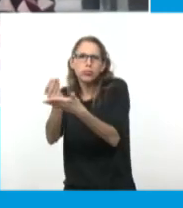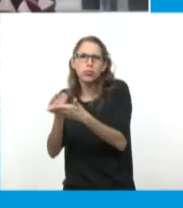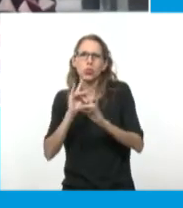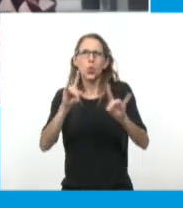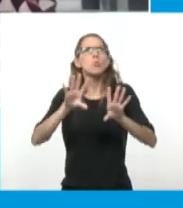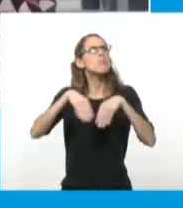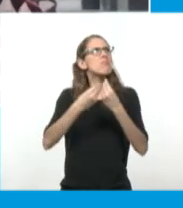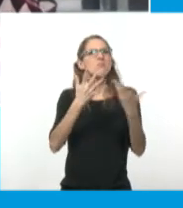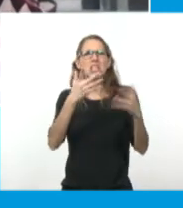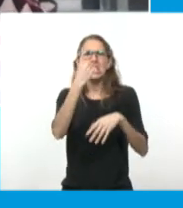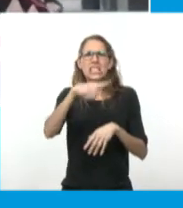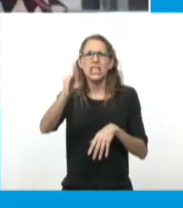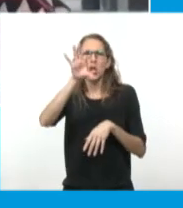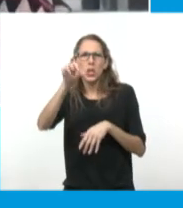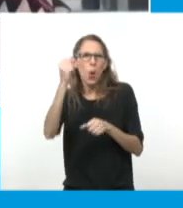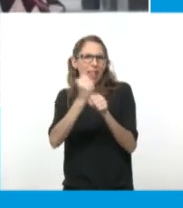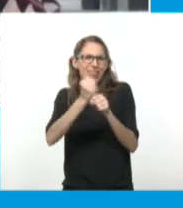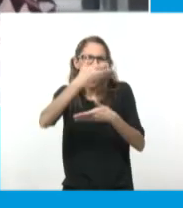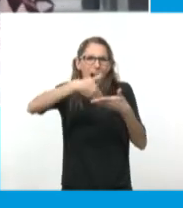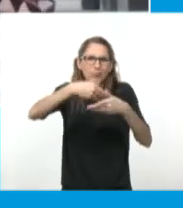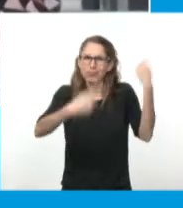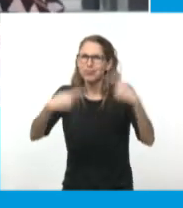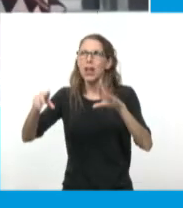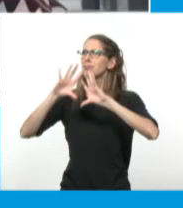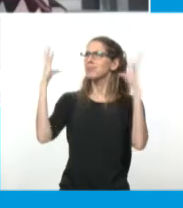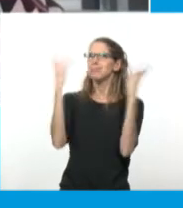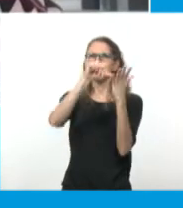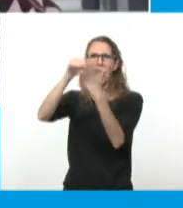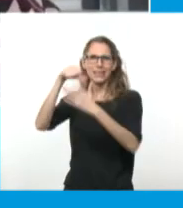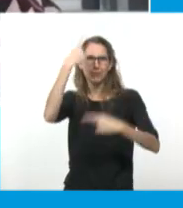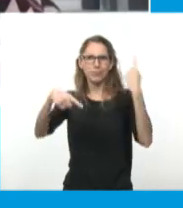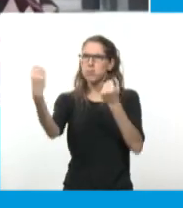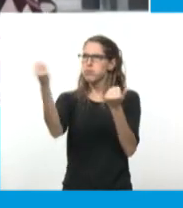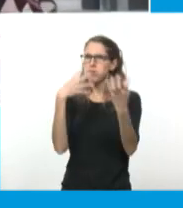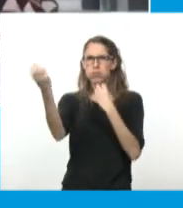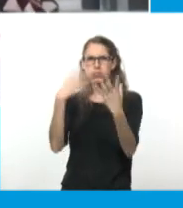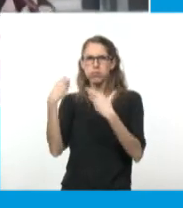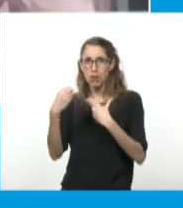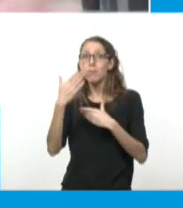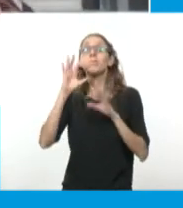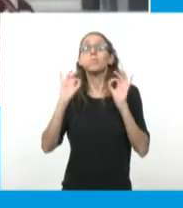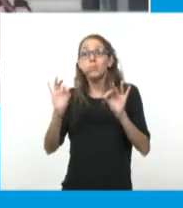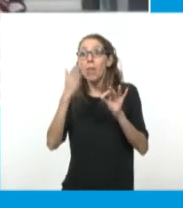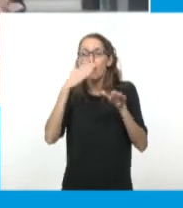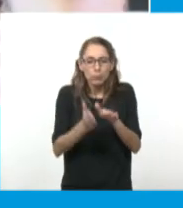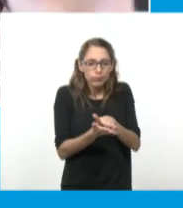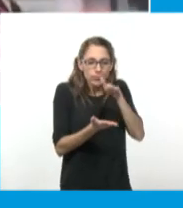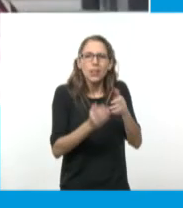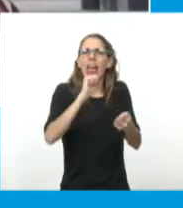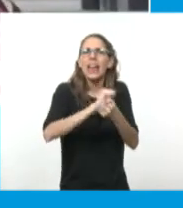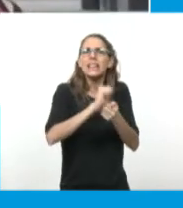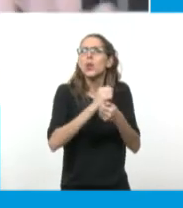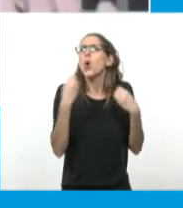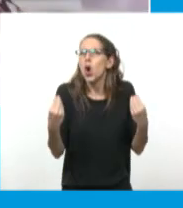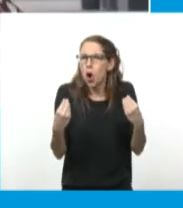como 150 trabajos recibimos de todas partes del mundo, y los editamos en plieguitos. Un plieguito es una hoja